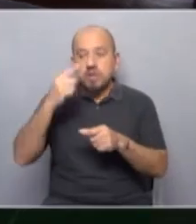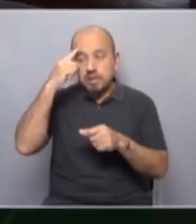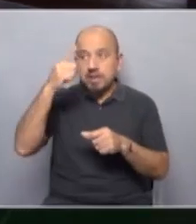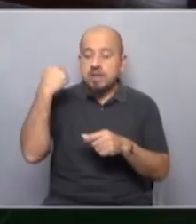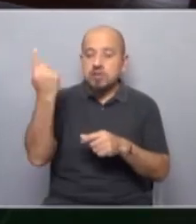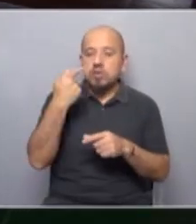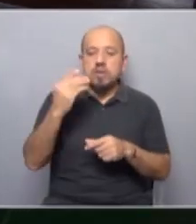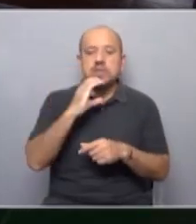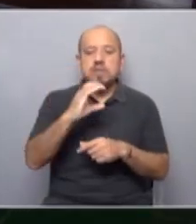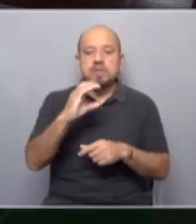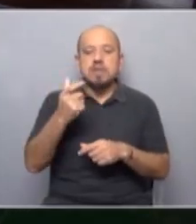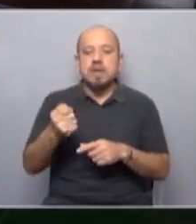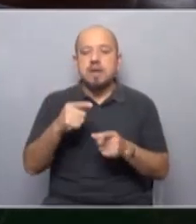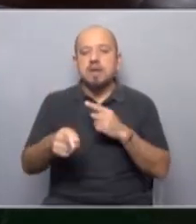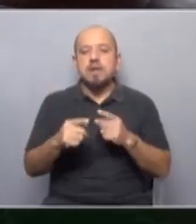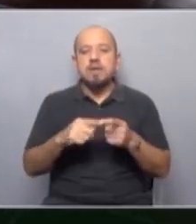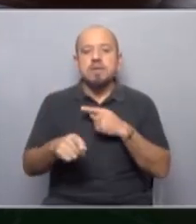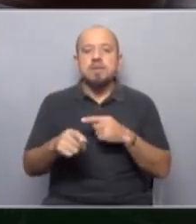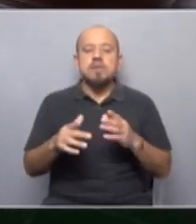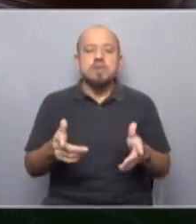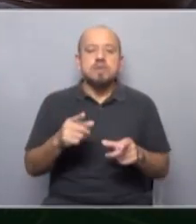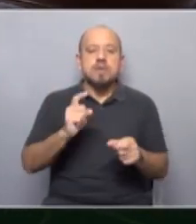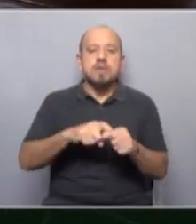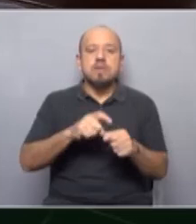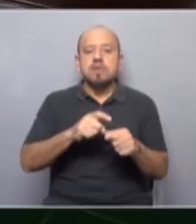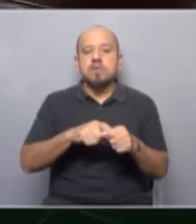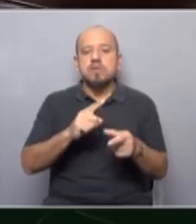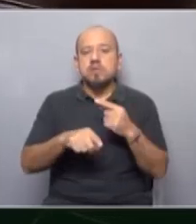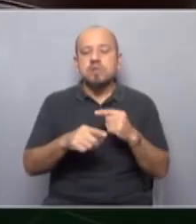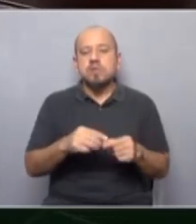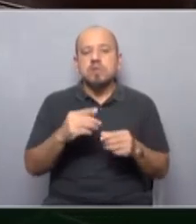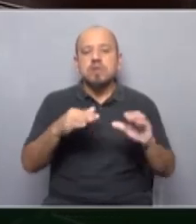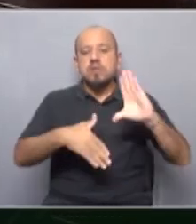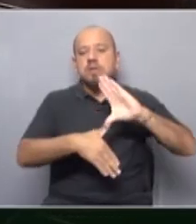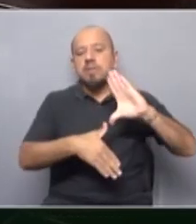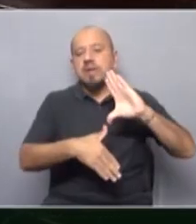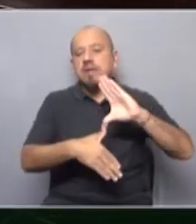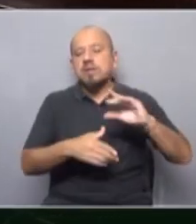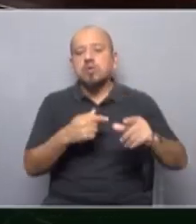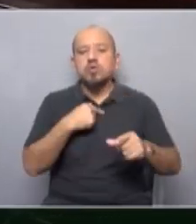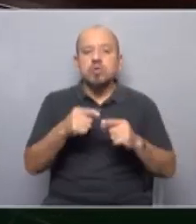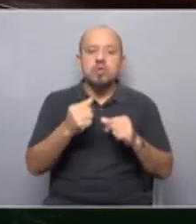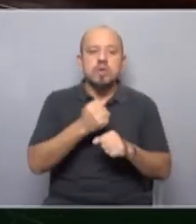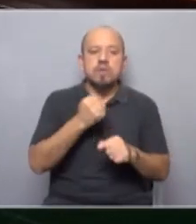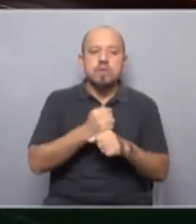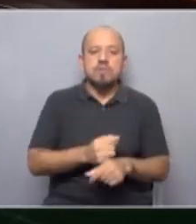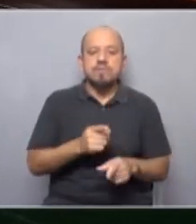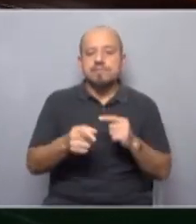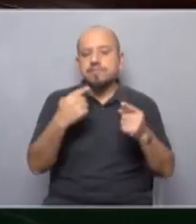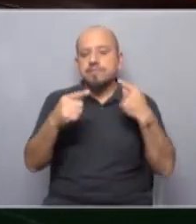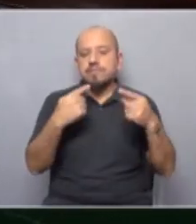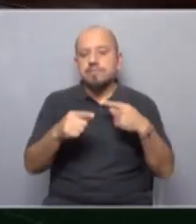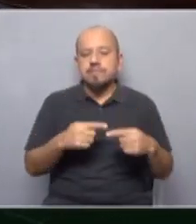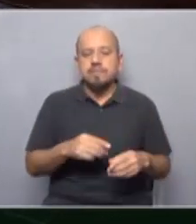desde la CSA la confederación sindical de trabajadores y trabajadoras de las Américas hemos estado trabajando en diferentes ejes de